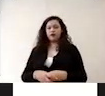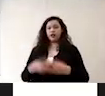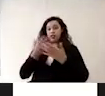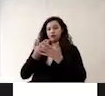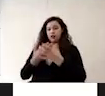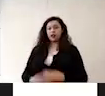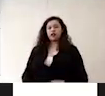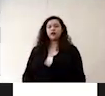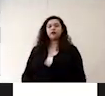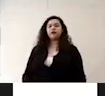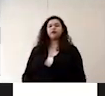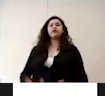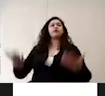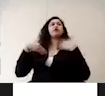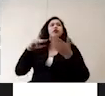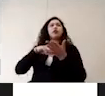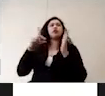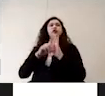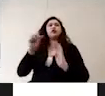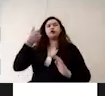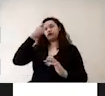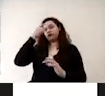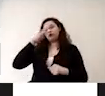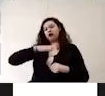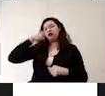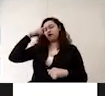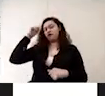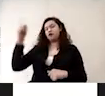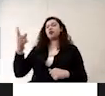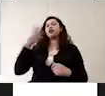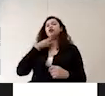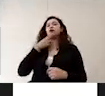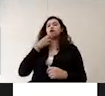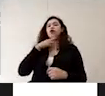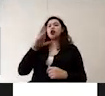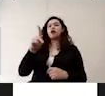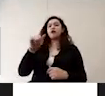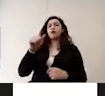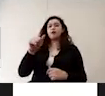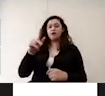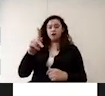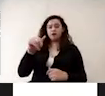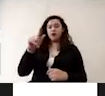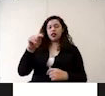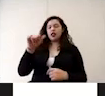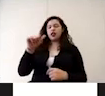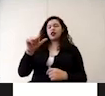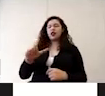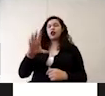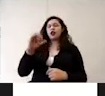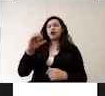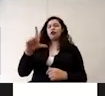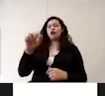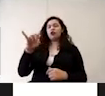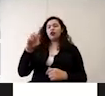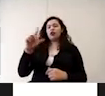Otro método que es muy sencillo es el uso de plata coloidal. Para utilizar el agua coloidal